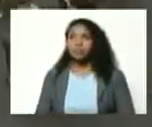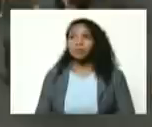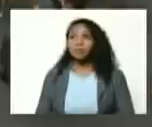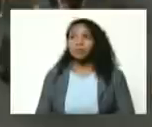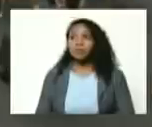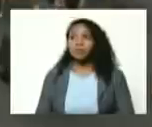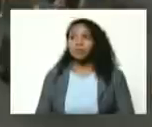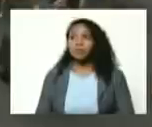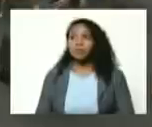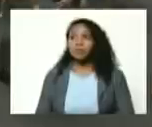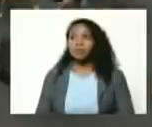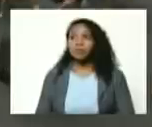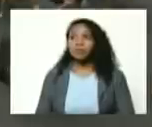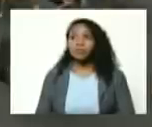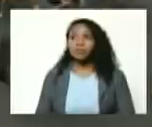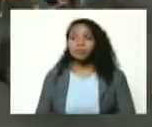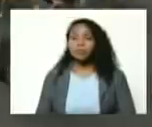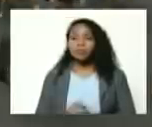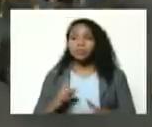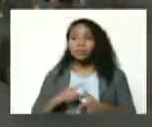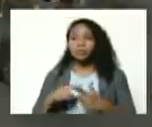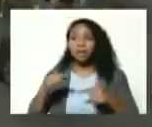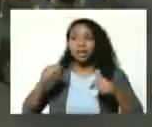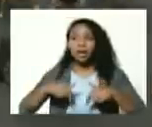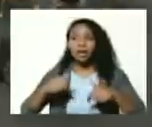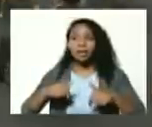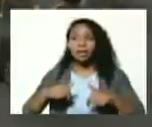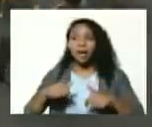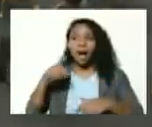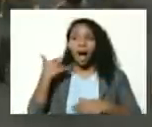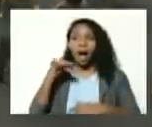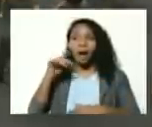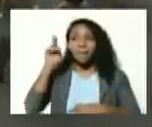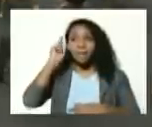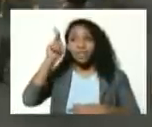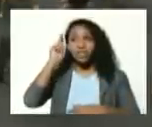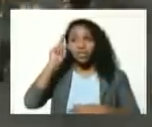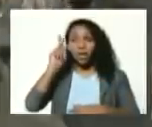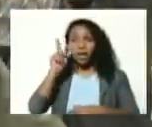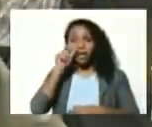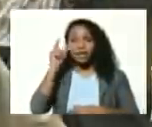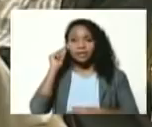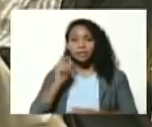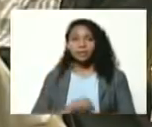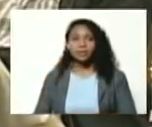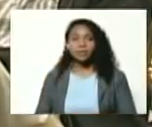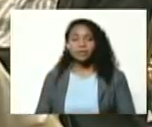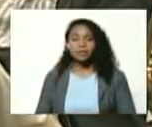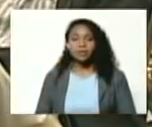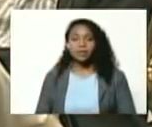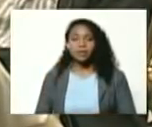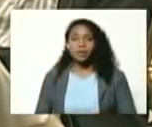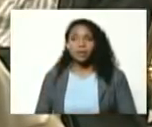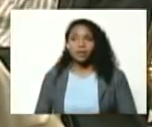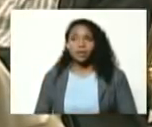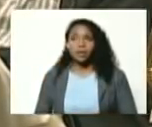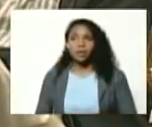bueno aquí está profesoras profesores ante nuestro pueblo